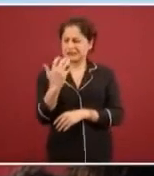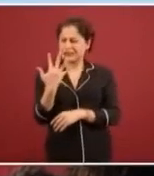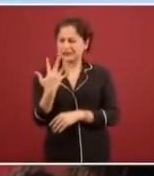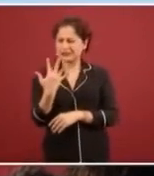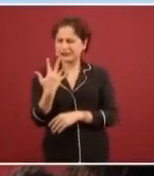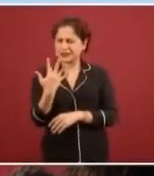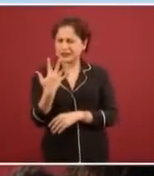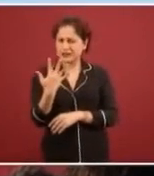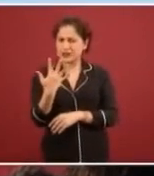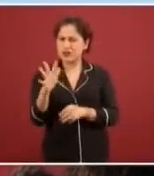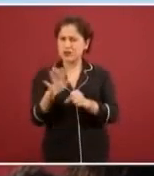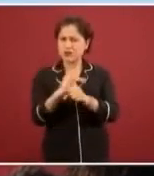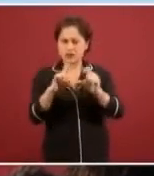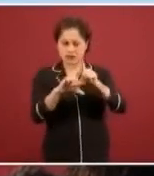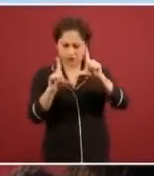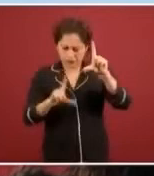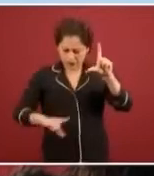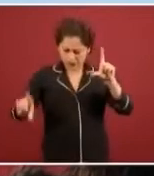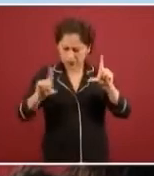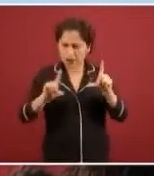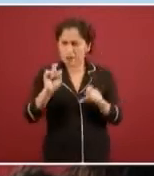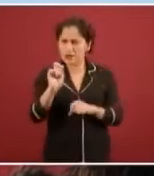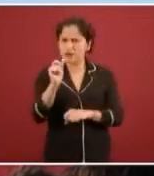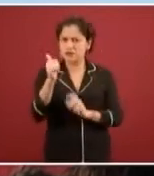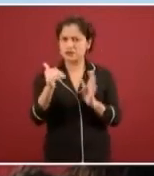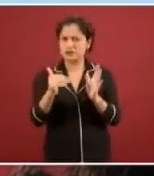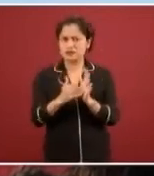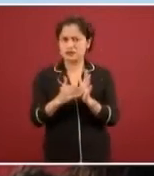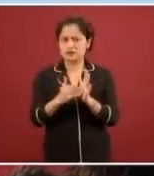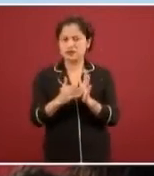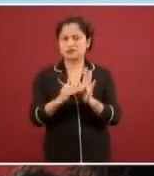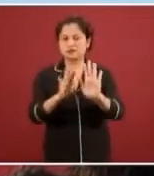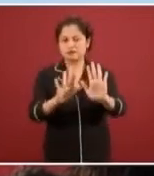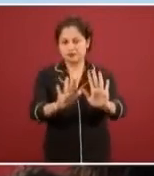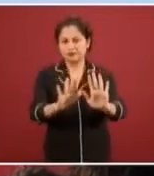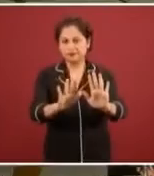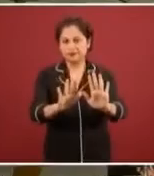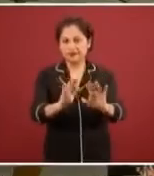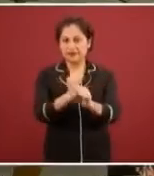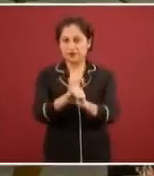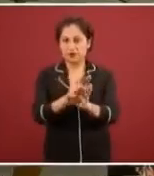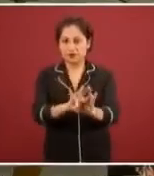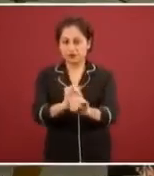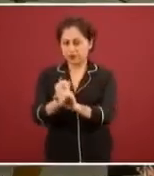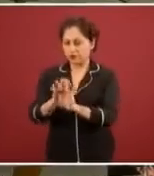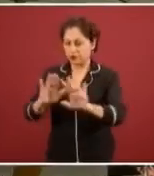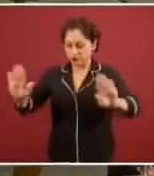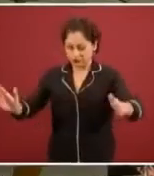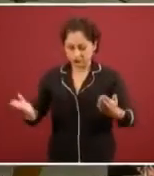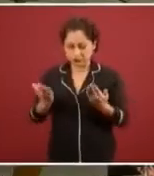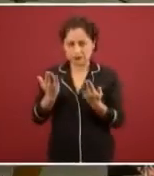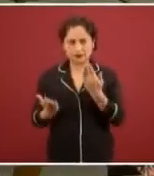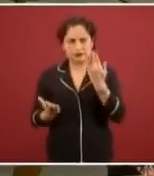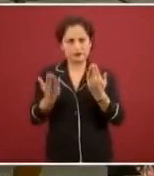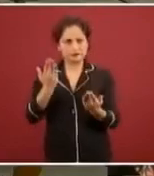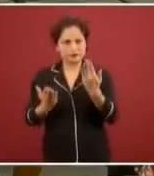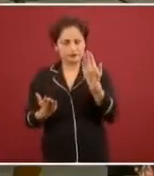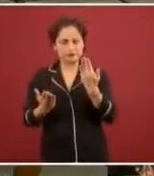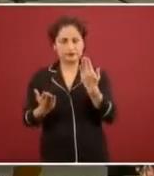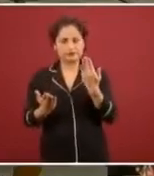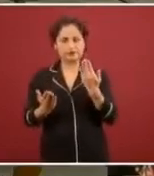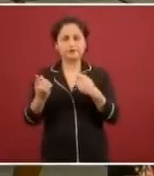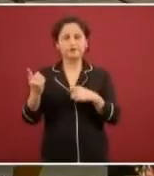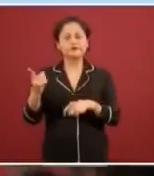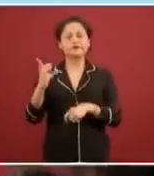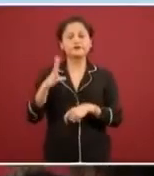26 mil? Porque tenemos información de las dos cosas, tenemos en la gráfica de